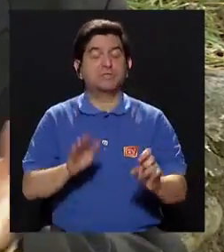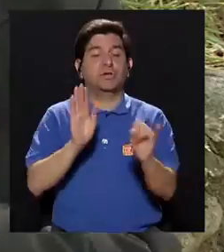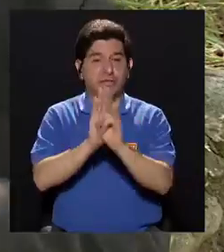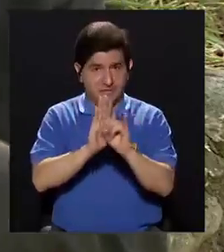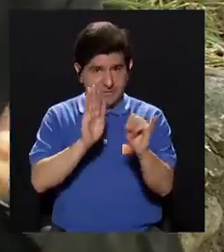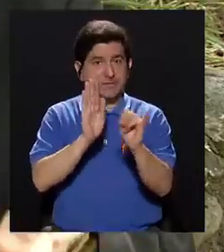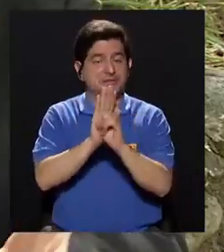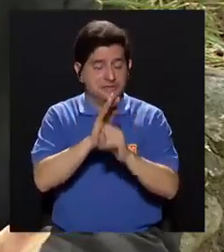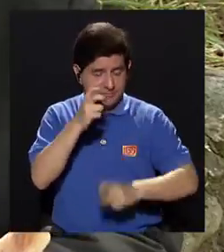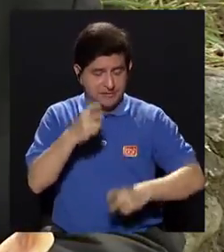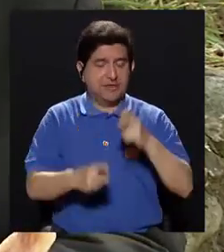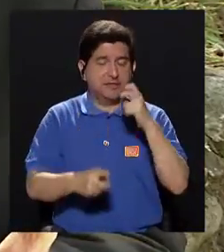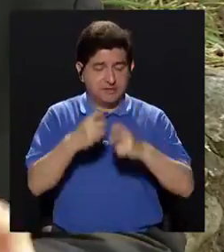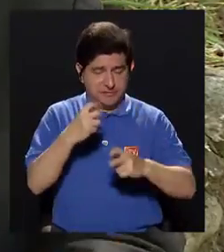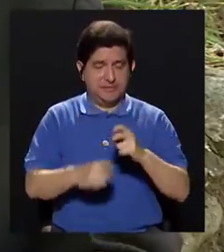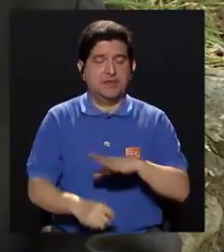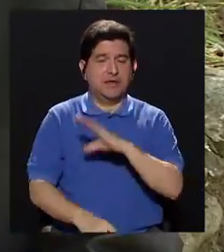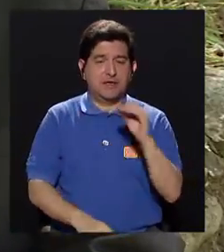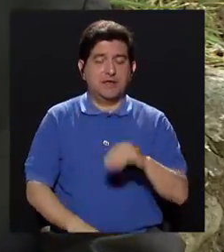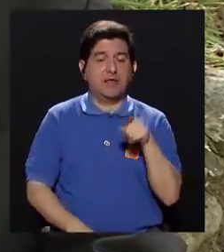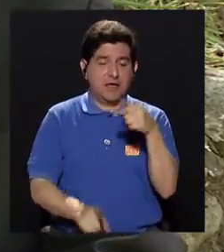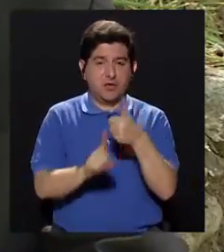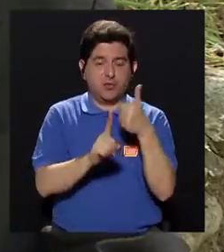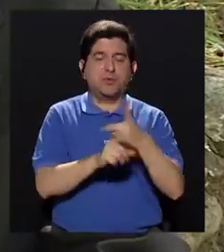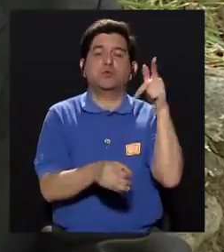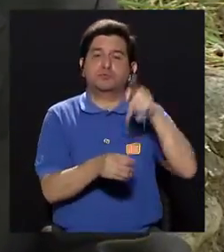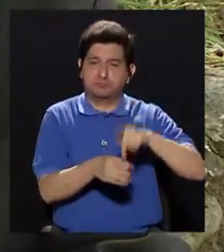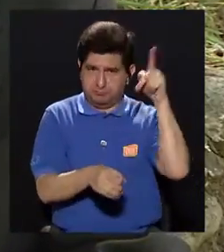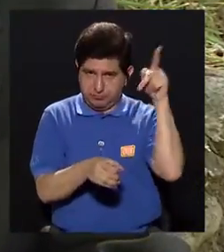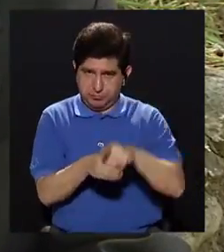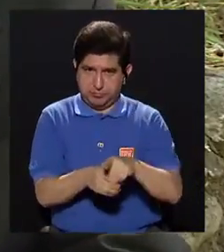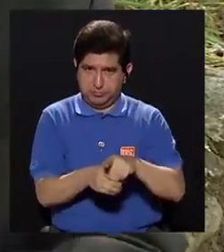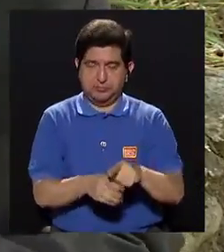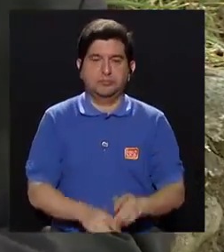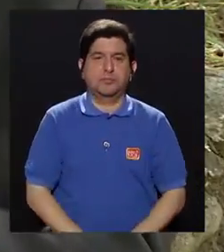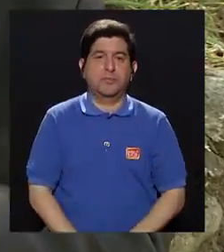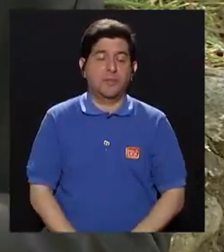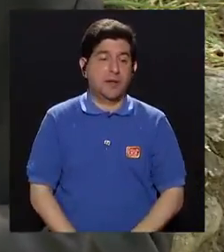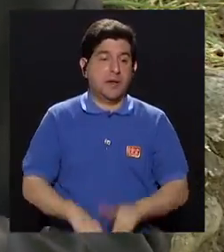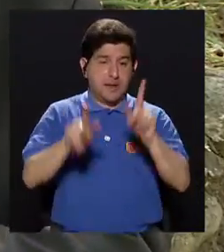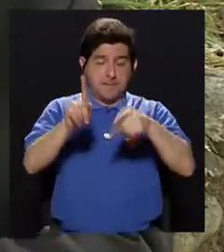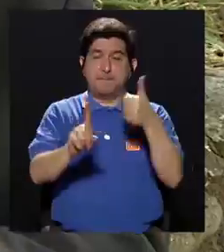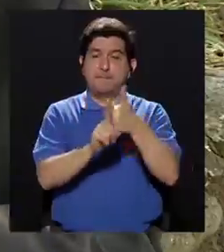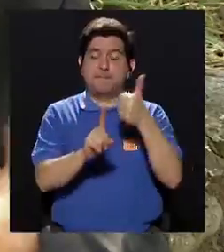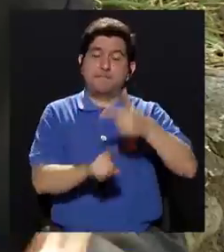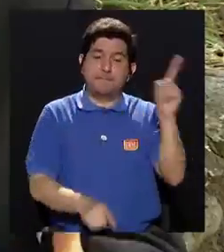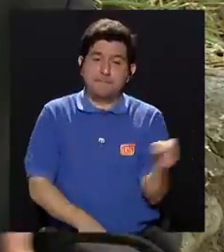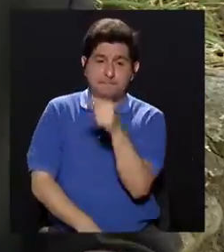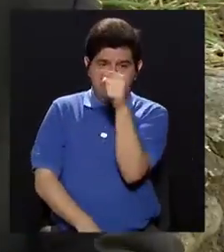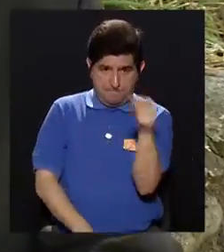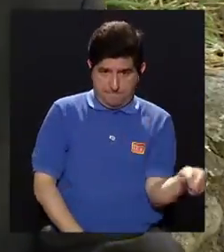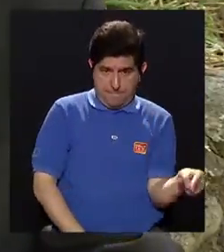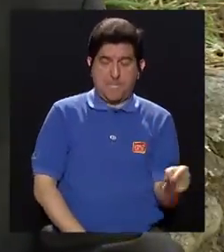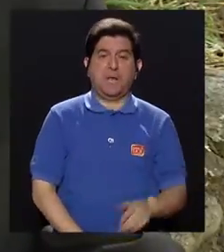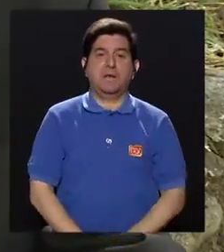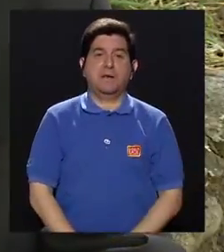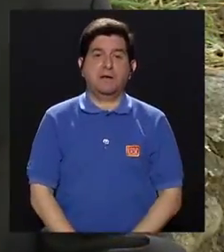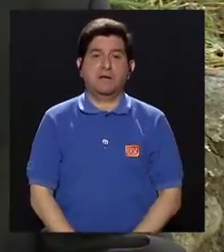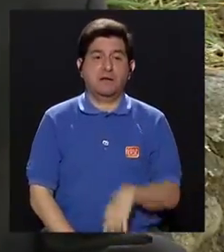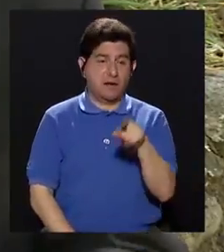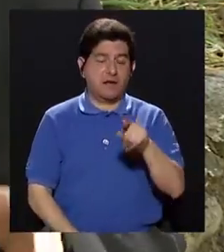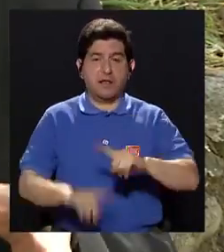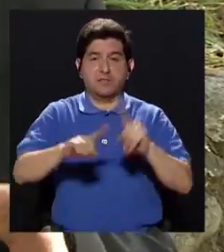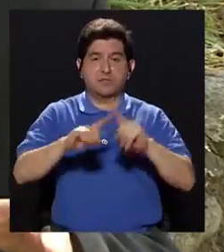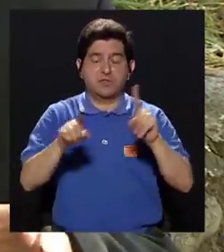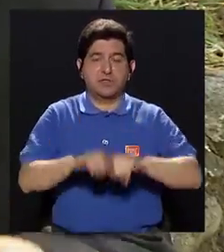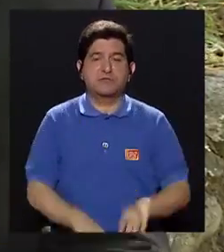se identifiquen con esta problemática y se conviertan en actores para que ellos mismos eliminen, digamos, estas